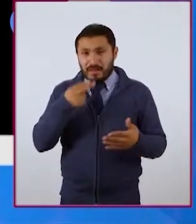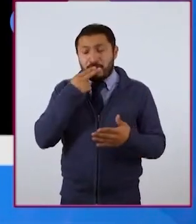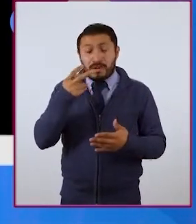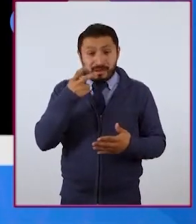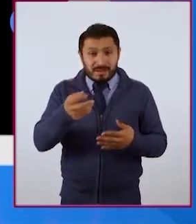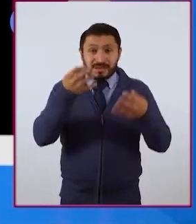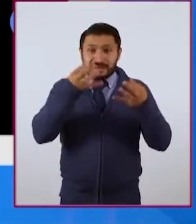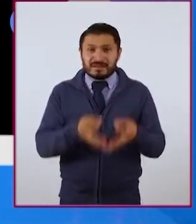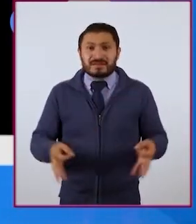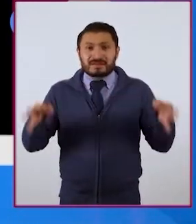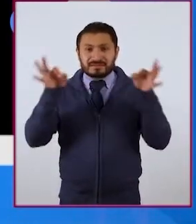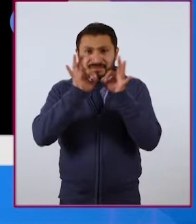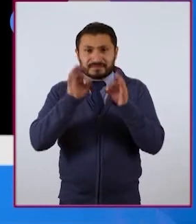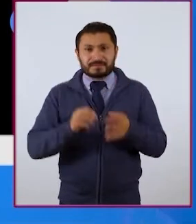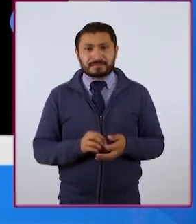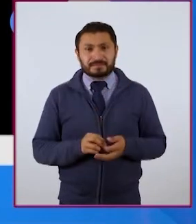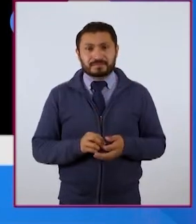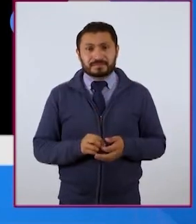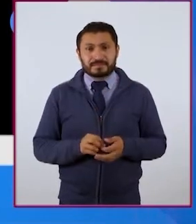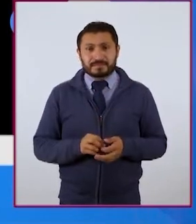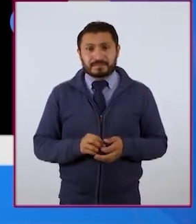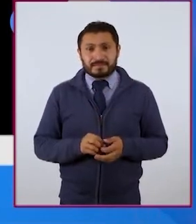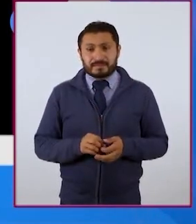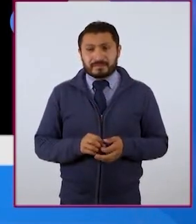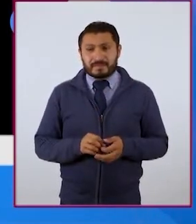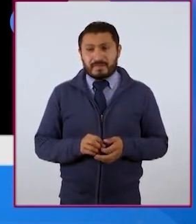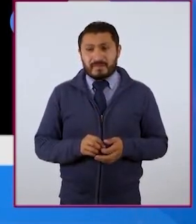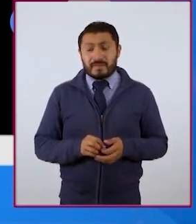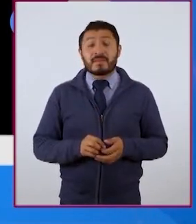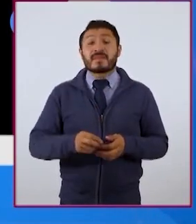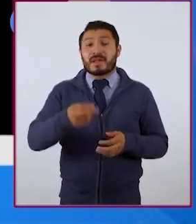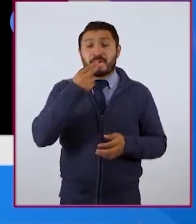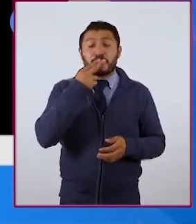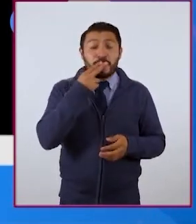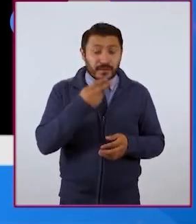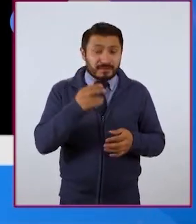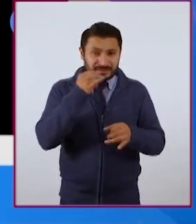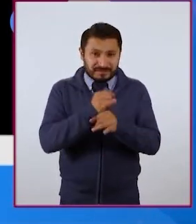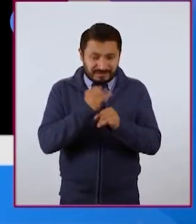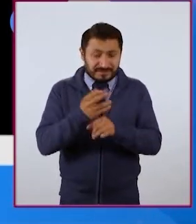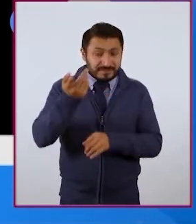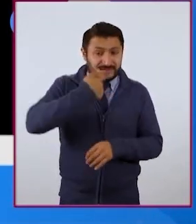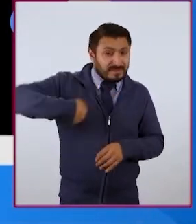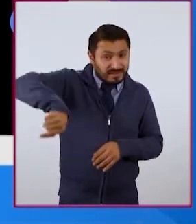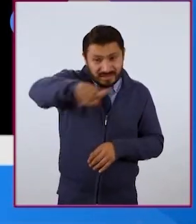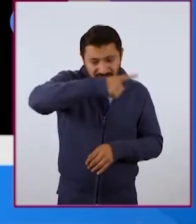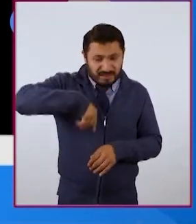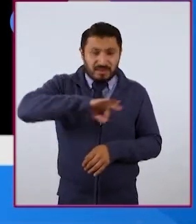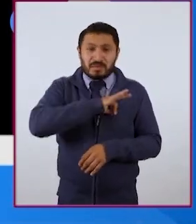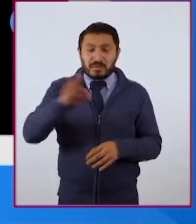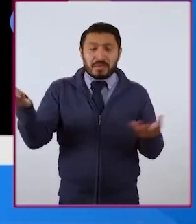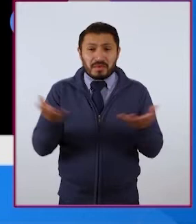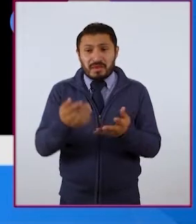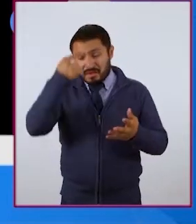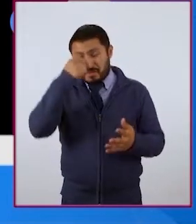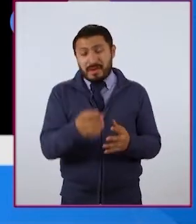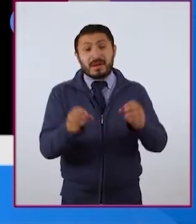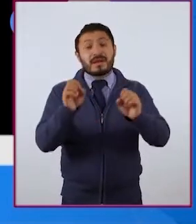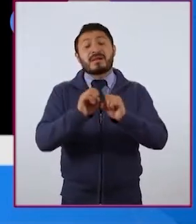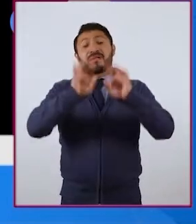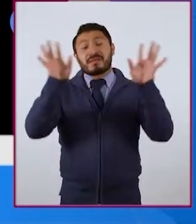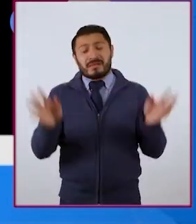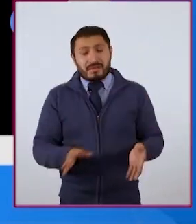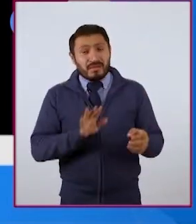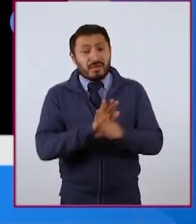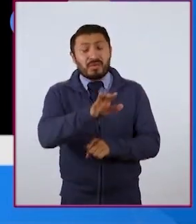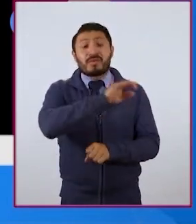es importante. Como usuarios y usuarios de internet, lo que podemos hacer para mantener una división clara entre lo